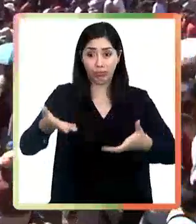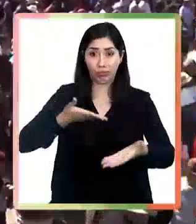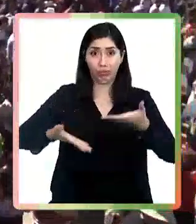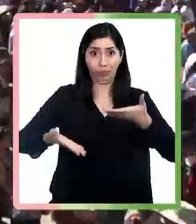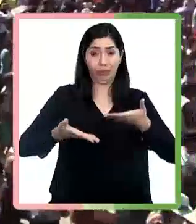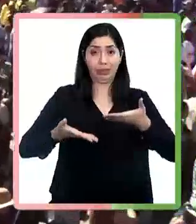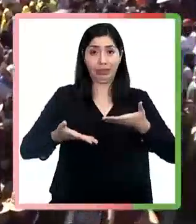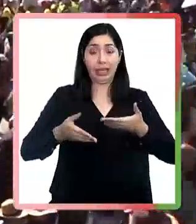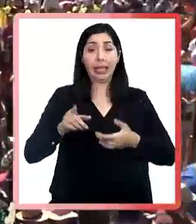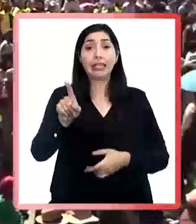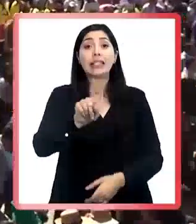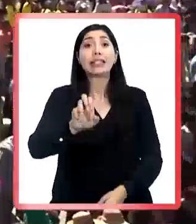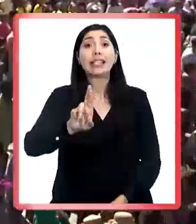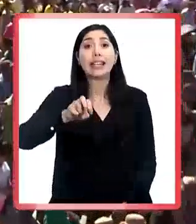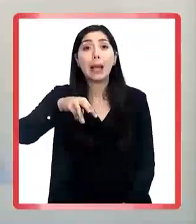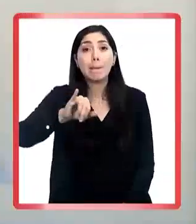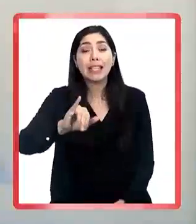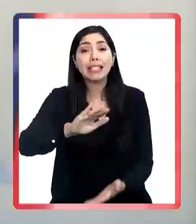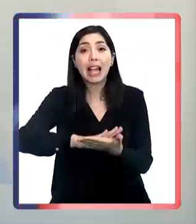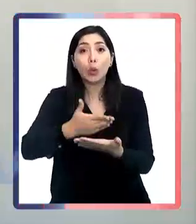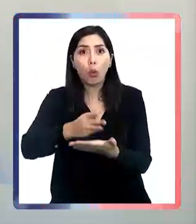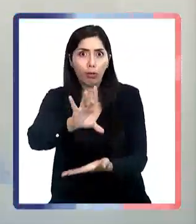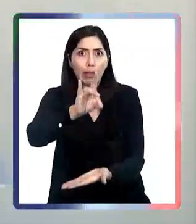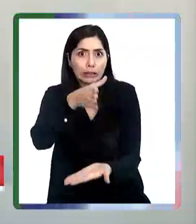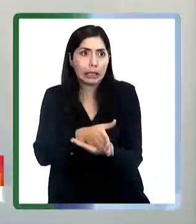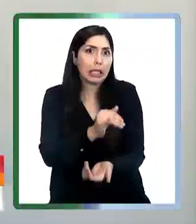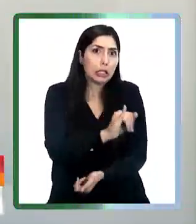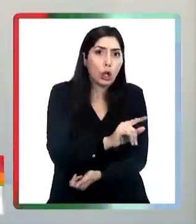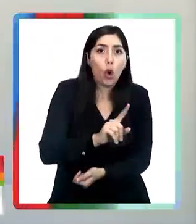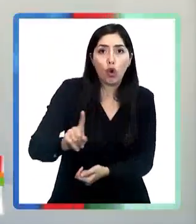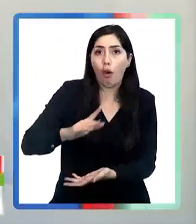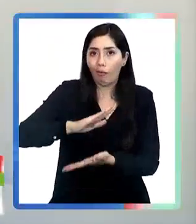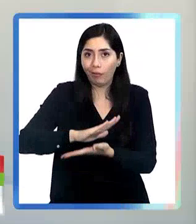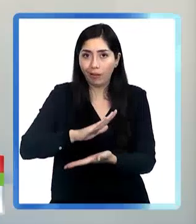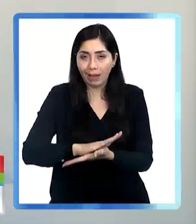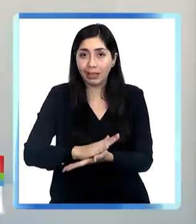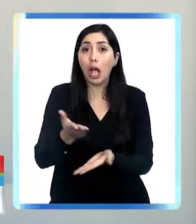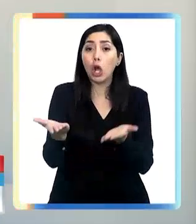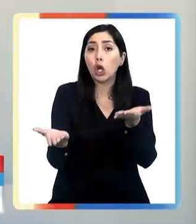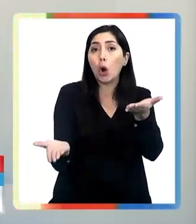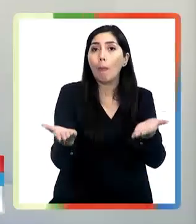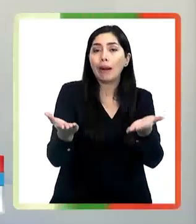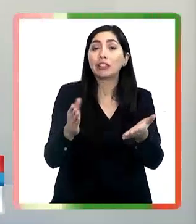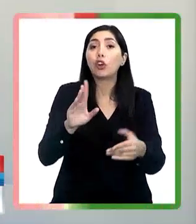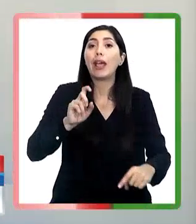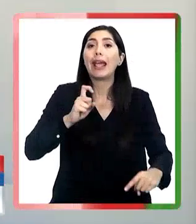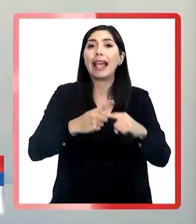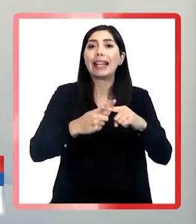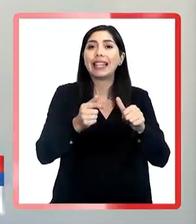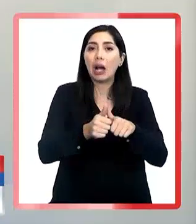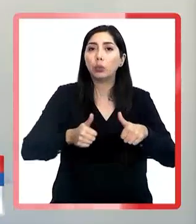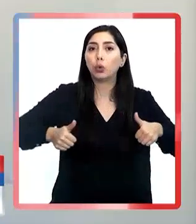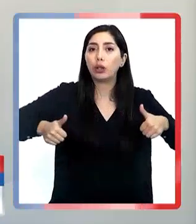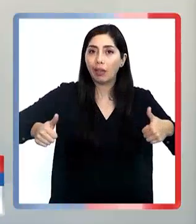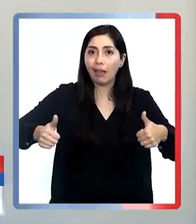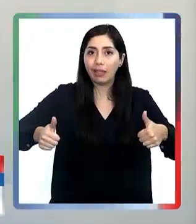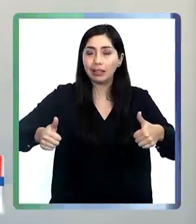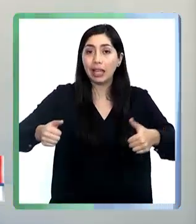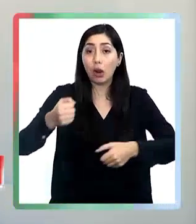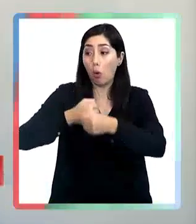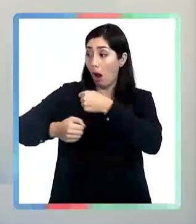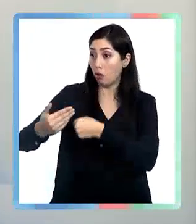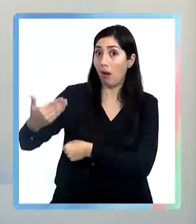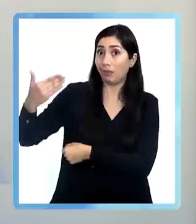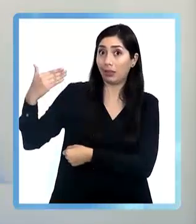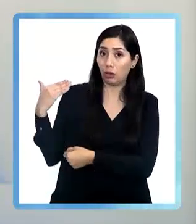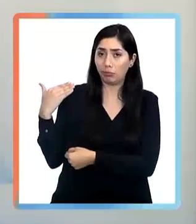defina si se hace o no se hace la fiesta. En comparación a las exautoridades de los